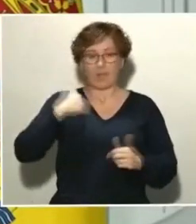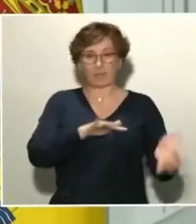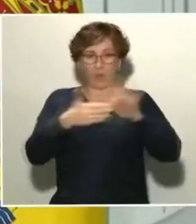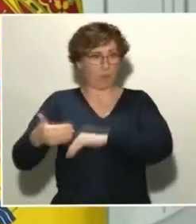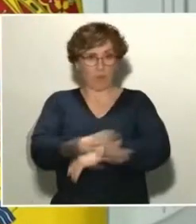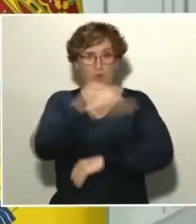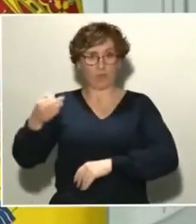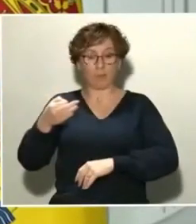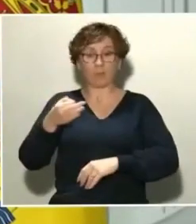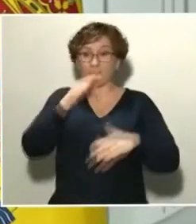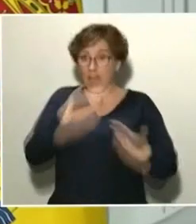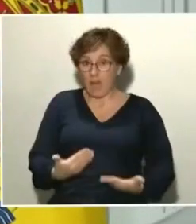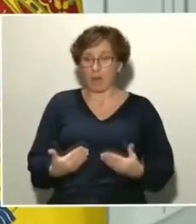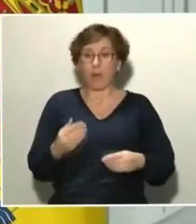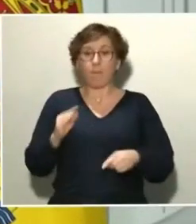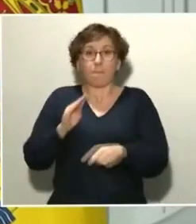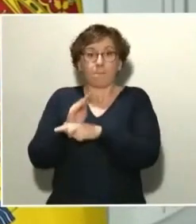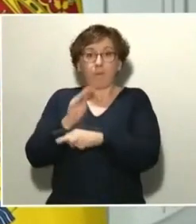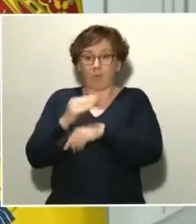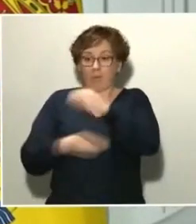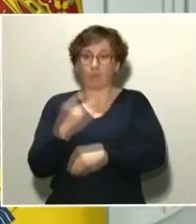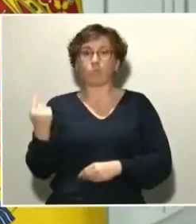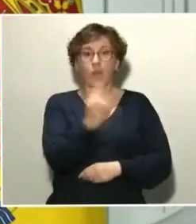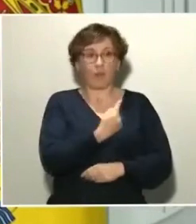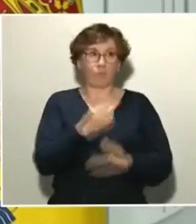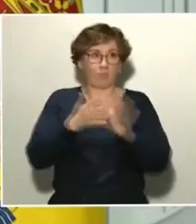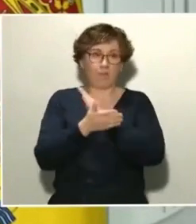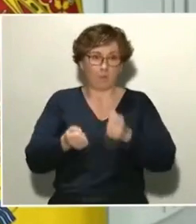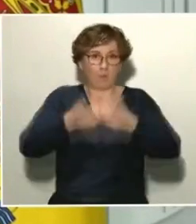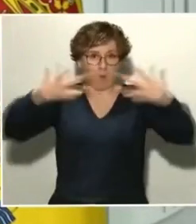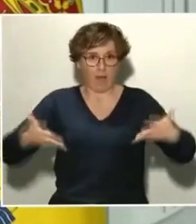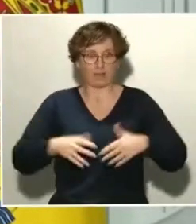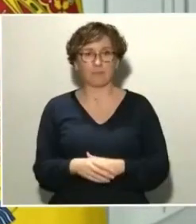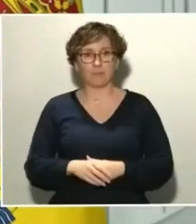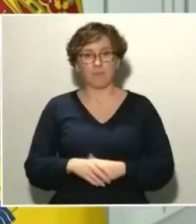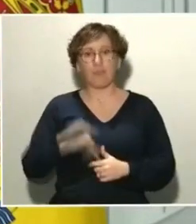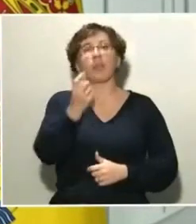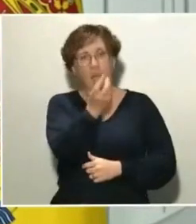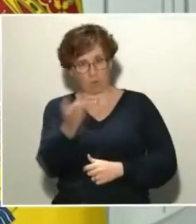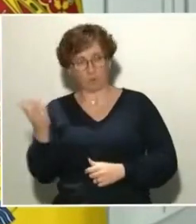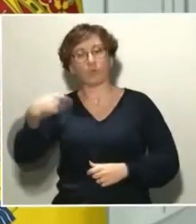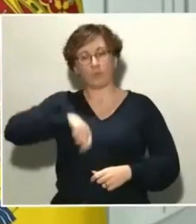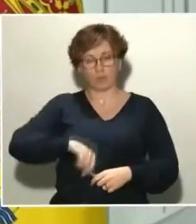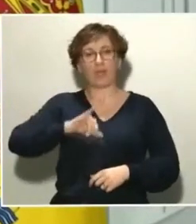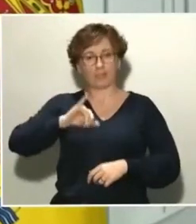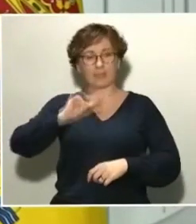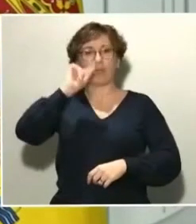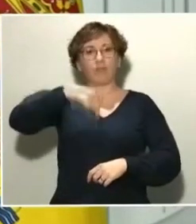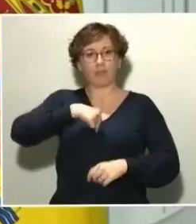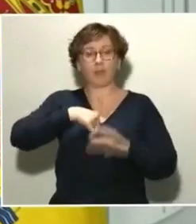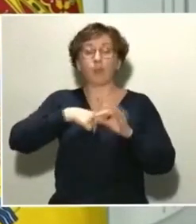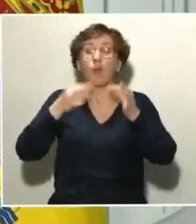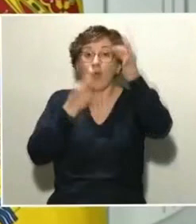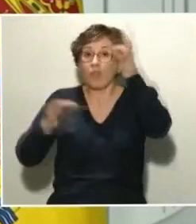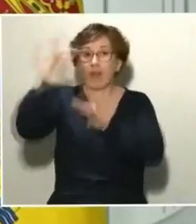tomamos todos son mucho mayores. Hay un conjunto de personal afectado al respecto, indico, no tengo el dato concreto que se lo